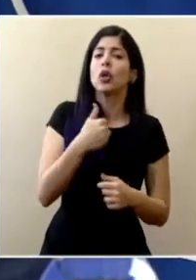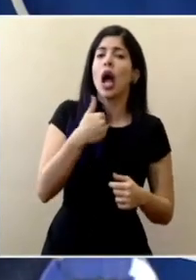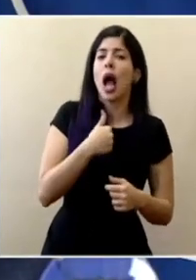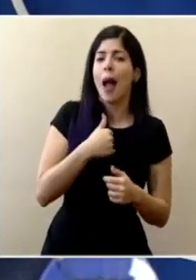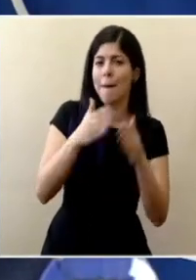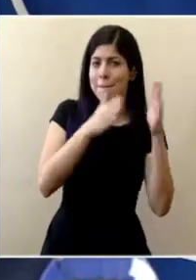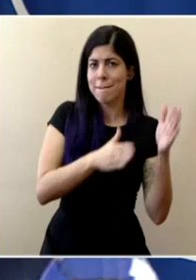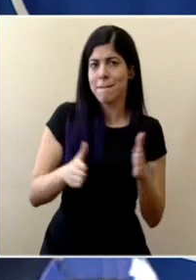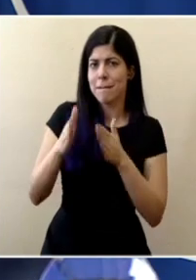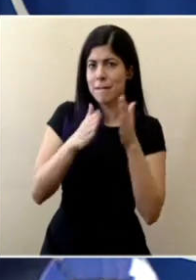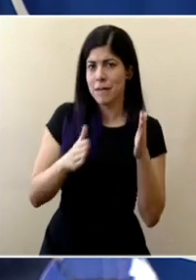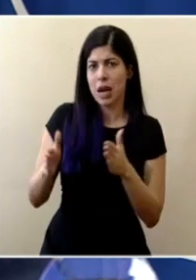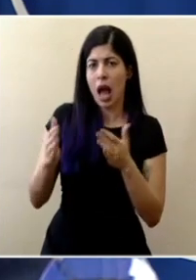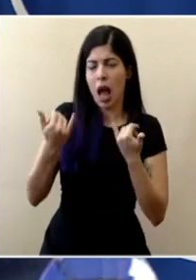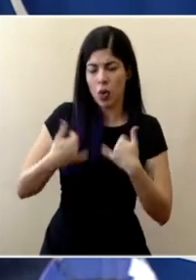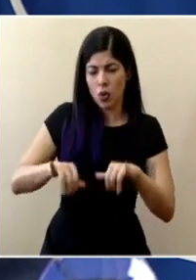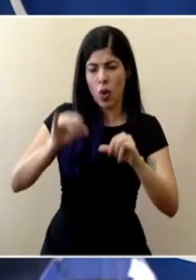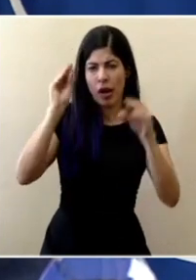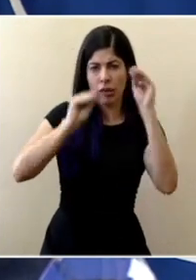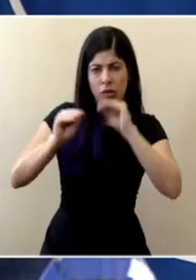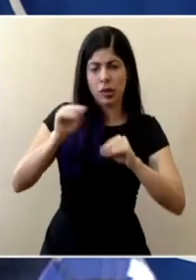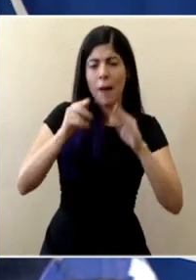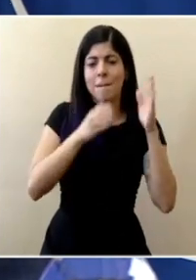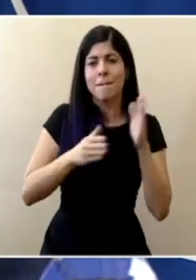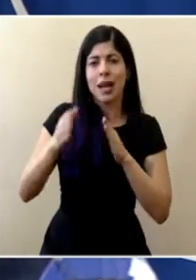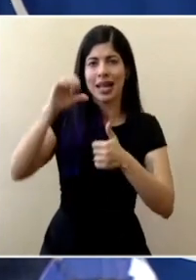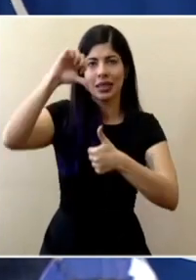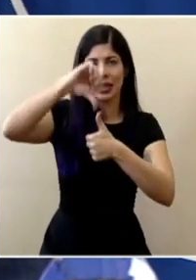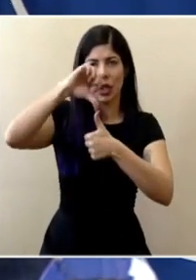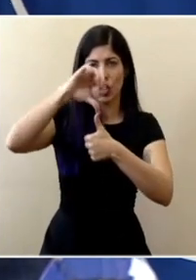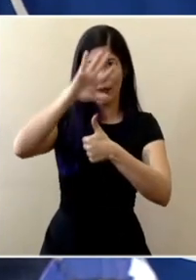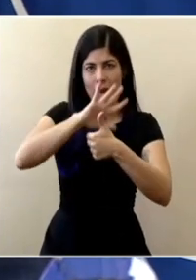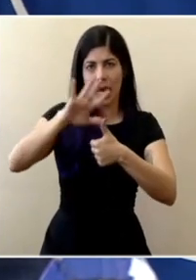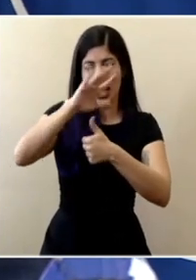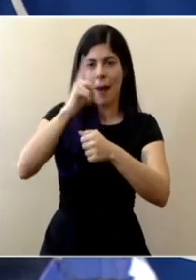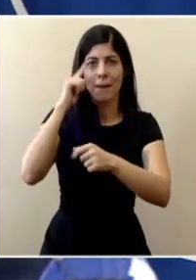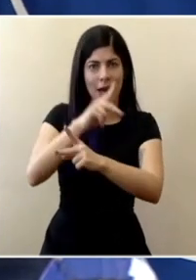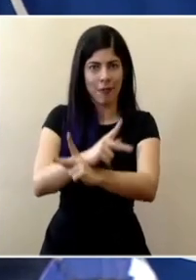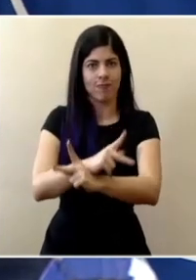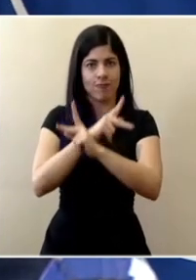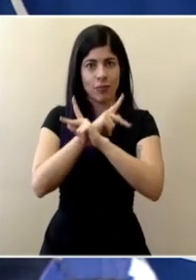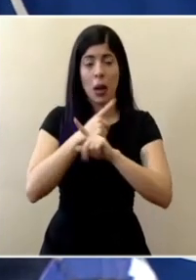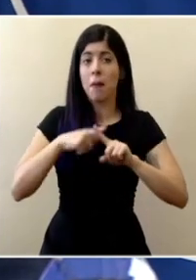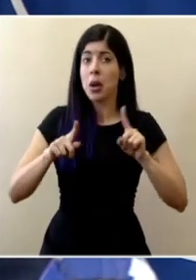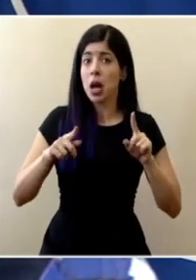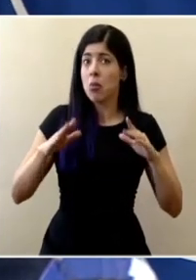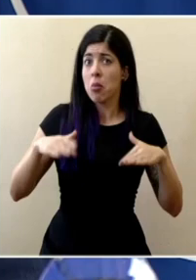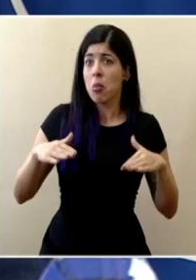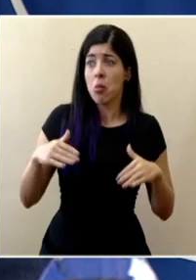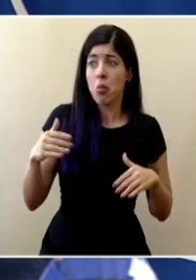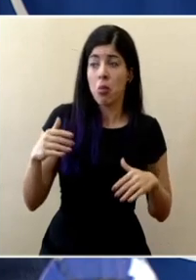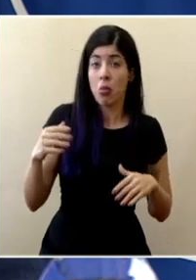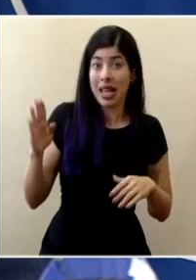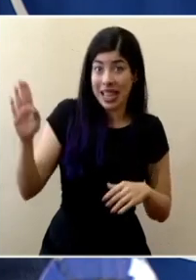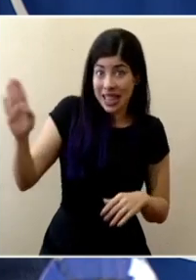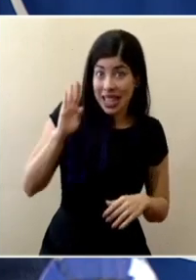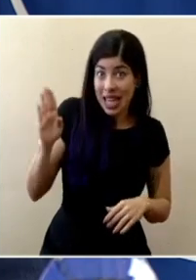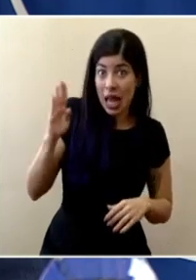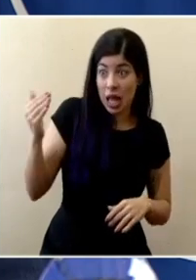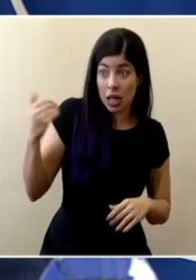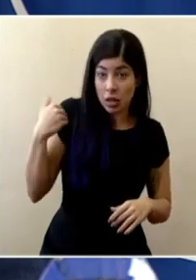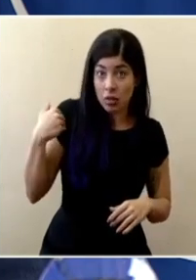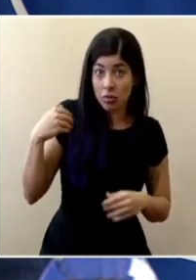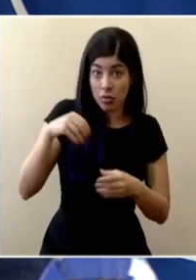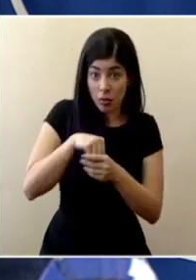contingencia que está en elaboración el plan de contingencia centroamericano y específicamente no hemos recibido al menos no directamente se ha